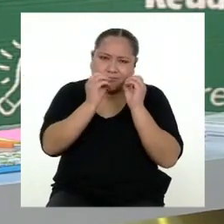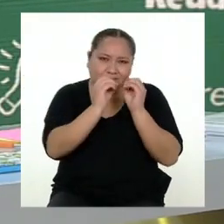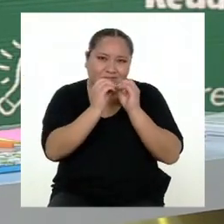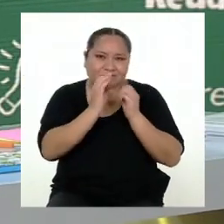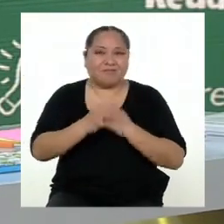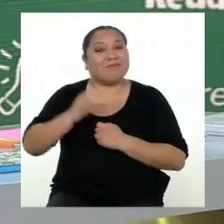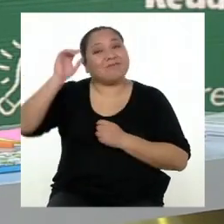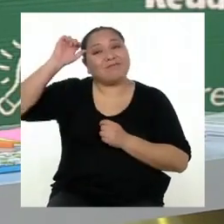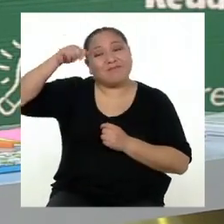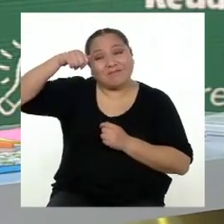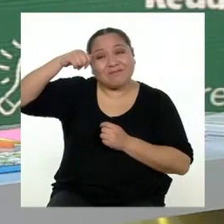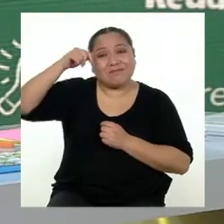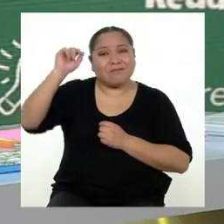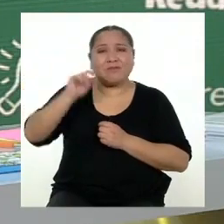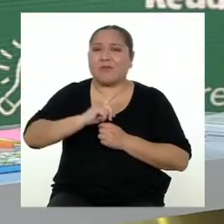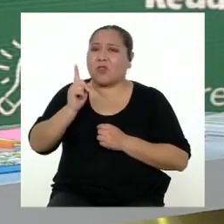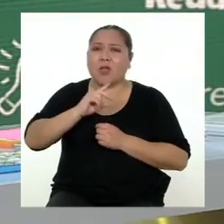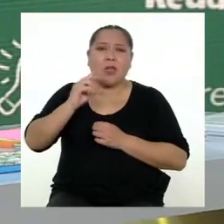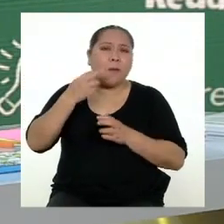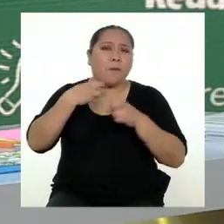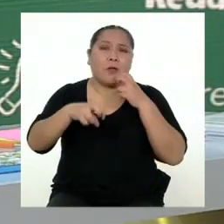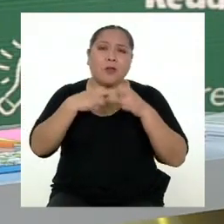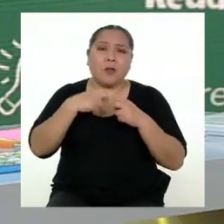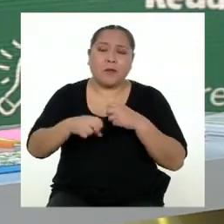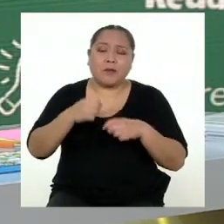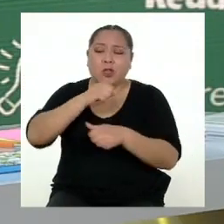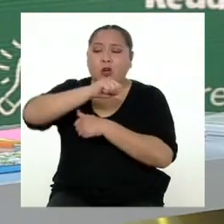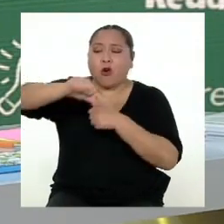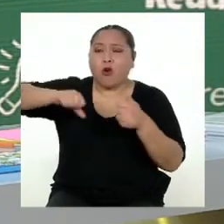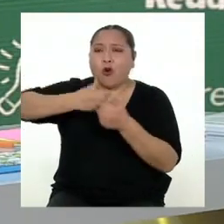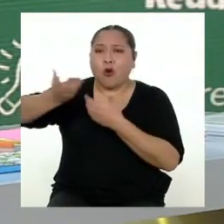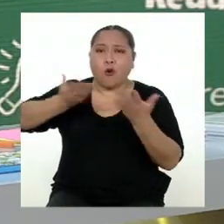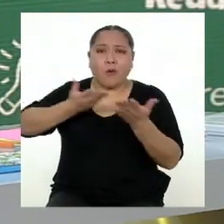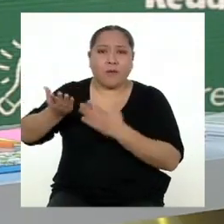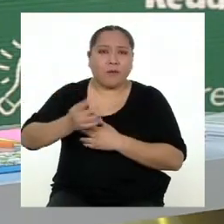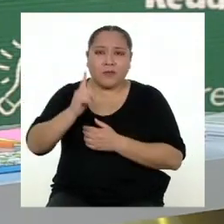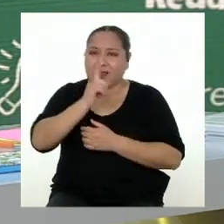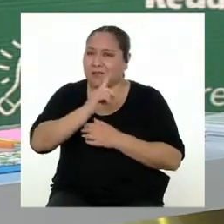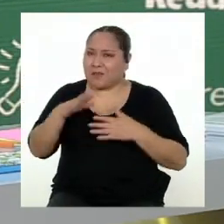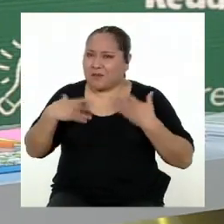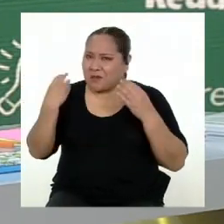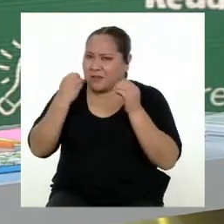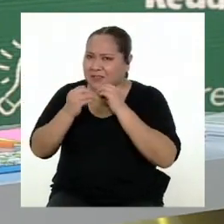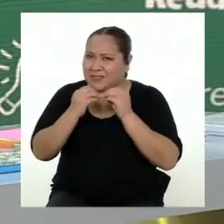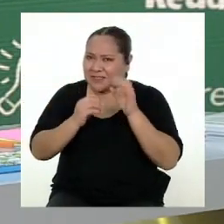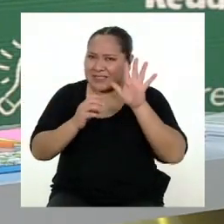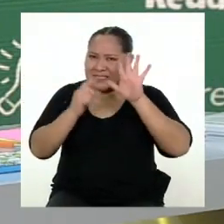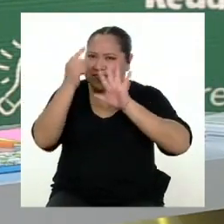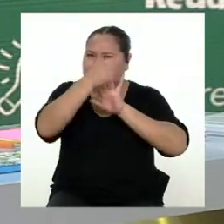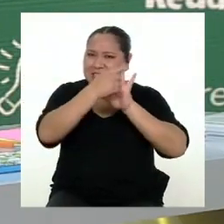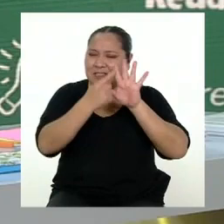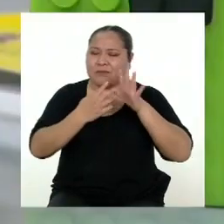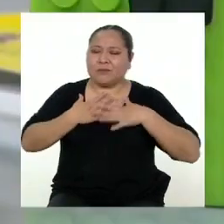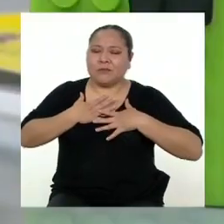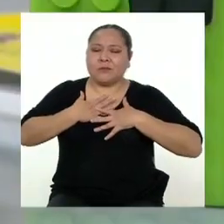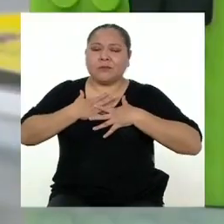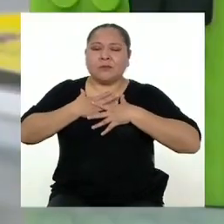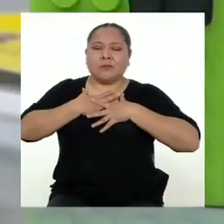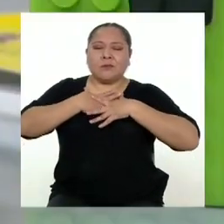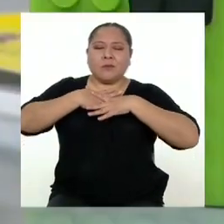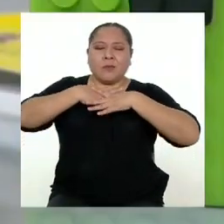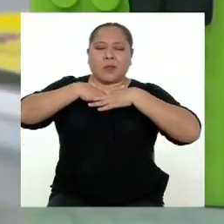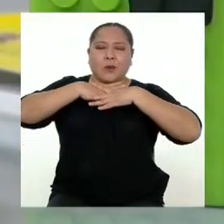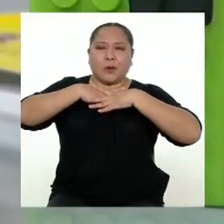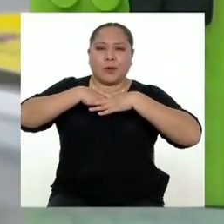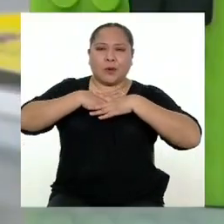Recuerda, no hay ningún problema en una convivencia que no se pueda solucionar con cinco buenas respiraciones. Con